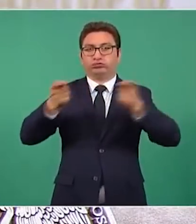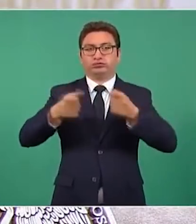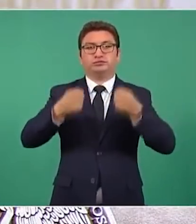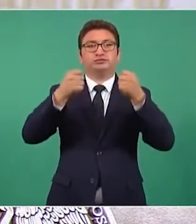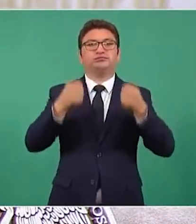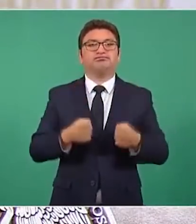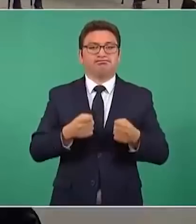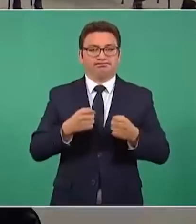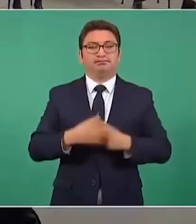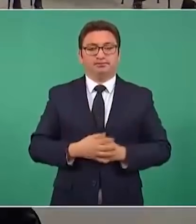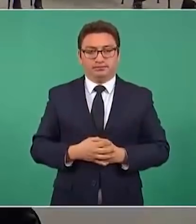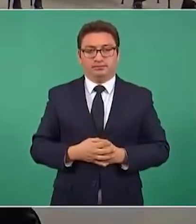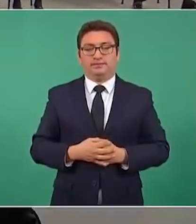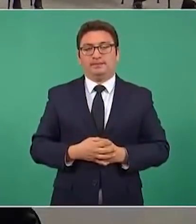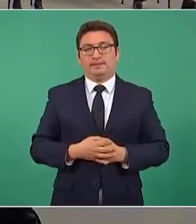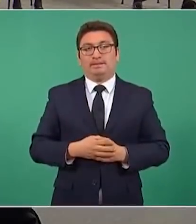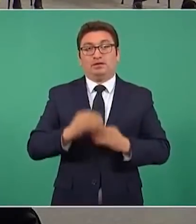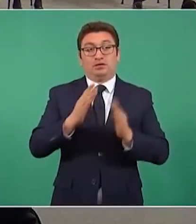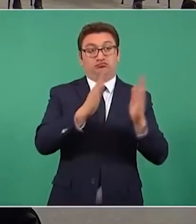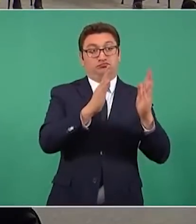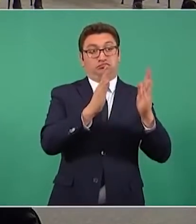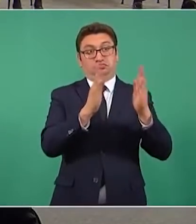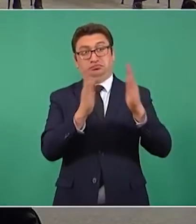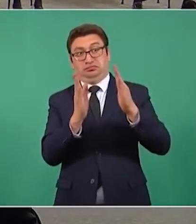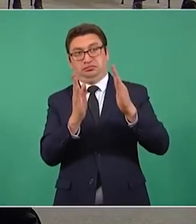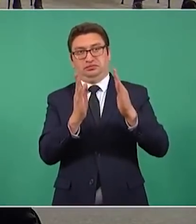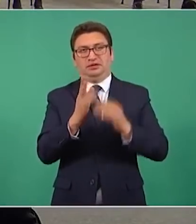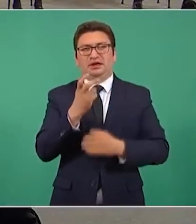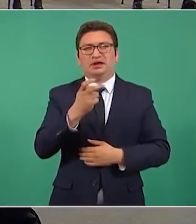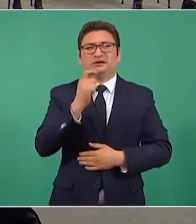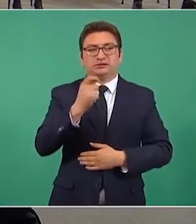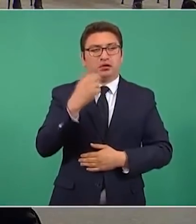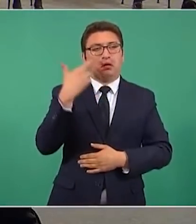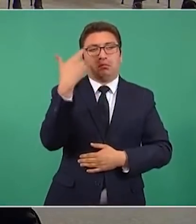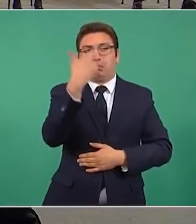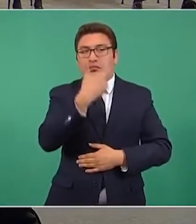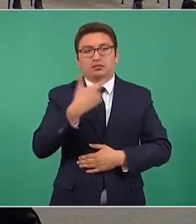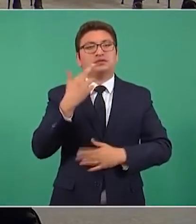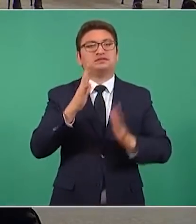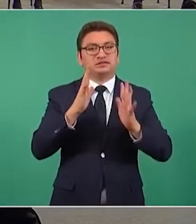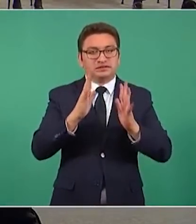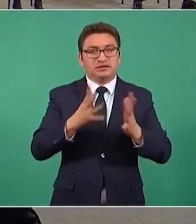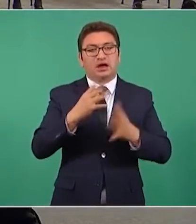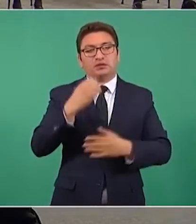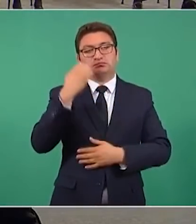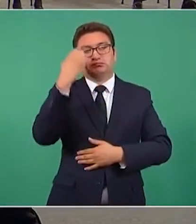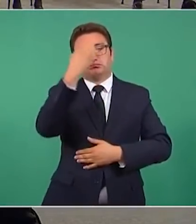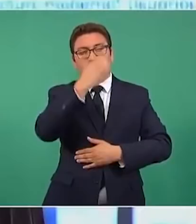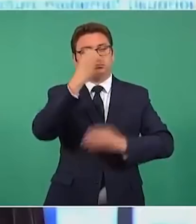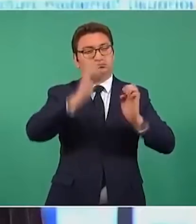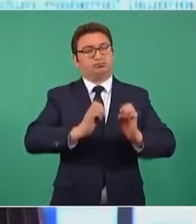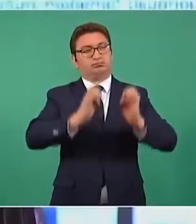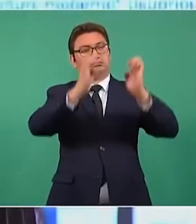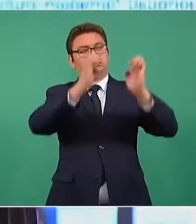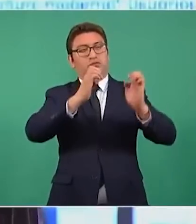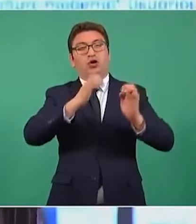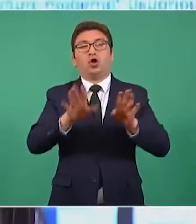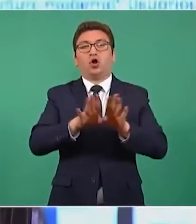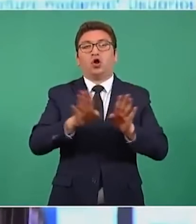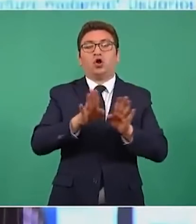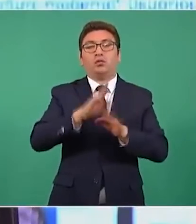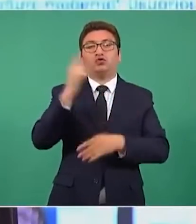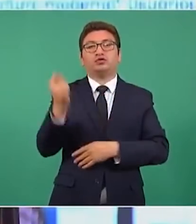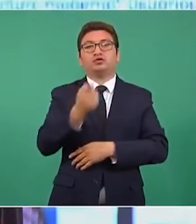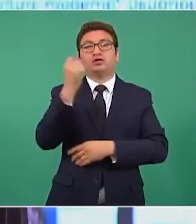Asegura que la alineación vertical de la torre fue revisada mediante el escaneo de la misma con tecnología láser